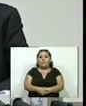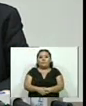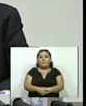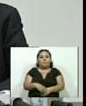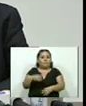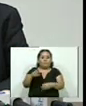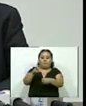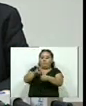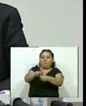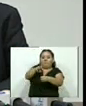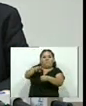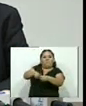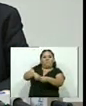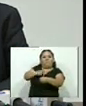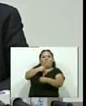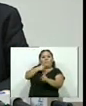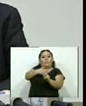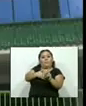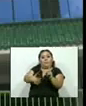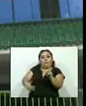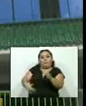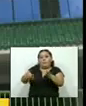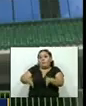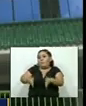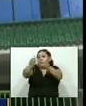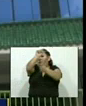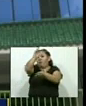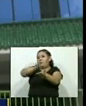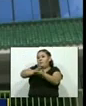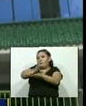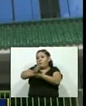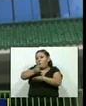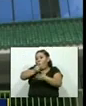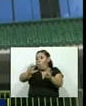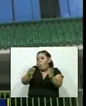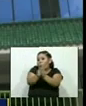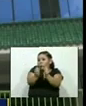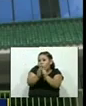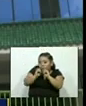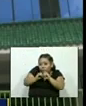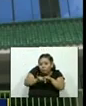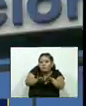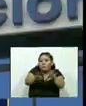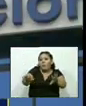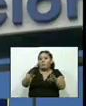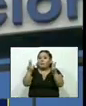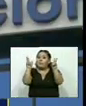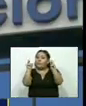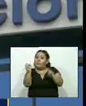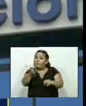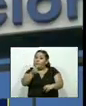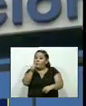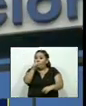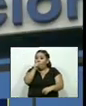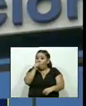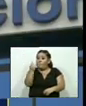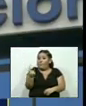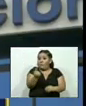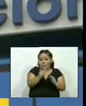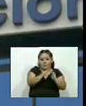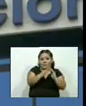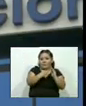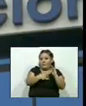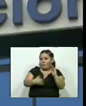Renuncia el presidente del Instituto de Acceso a la Información Pública en medio de escándalo por filtración de datos confidenciales de ciudadanos a casa